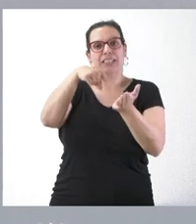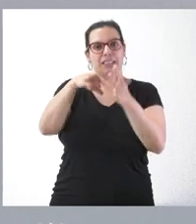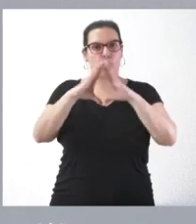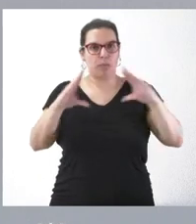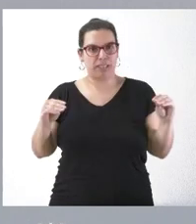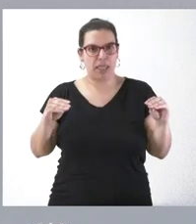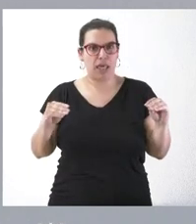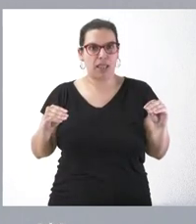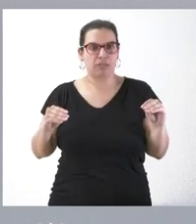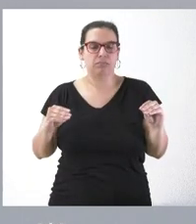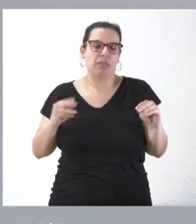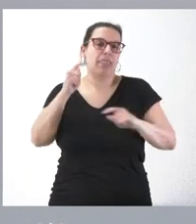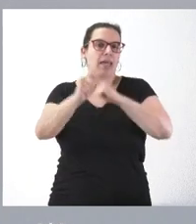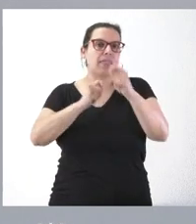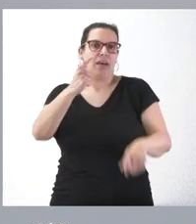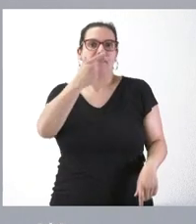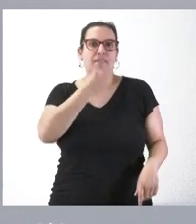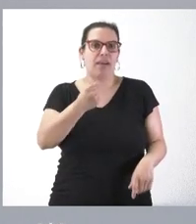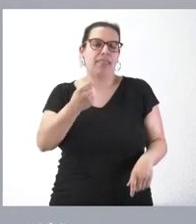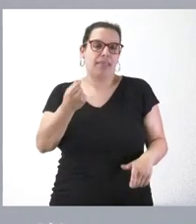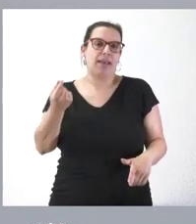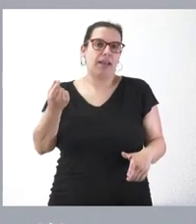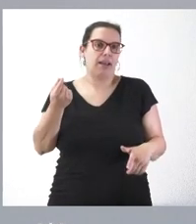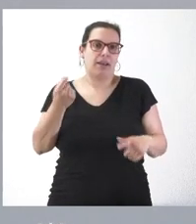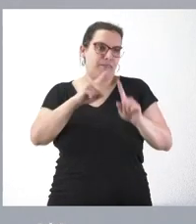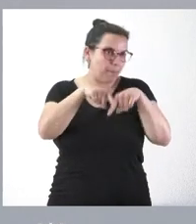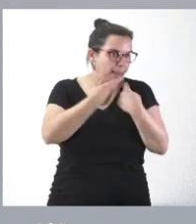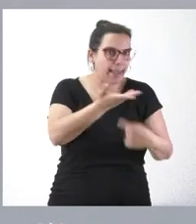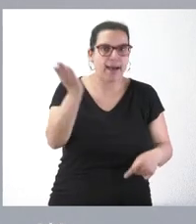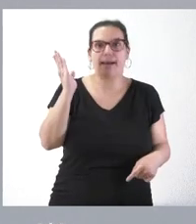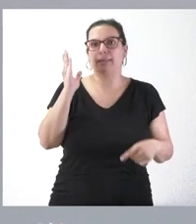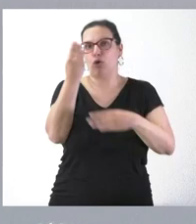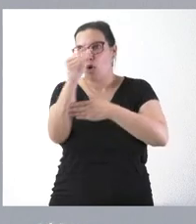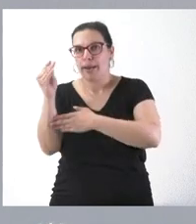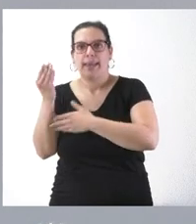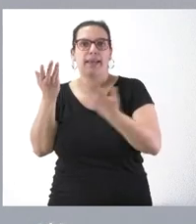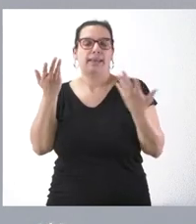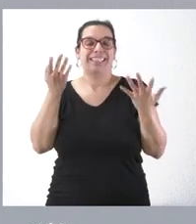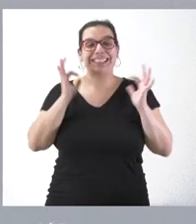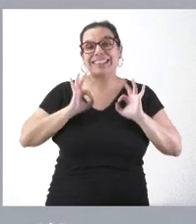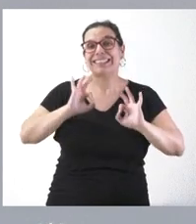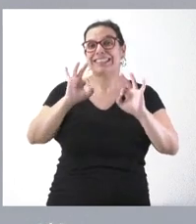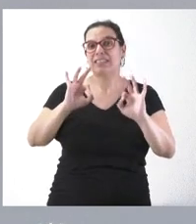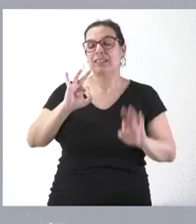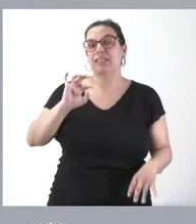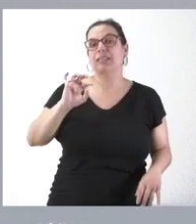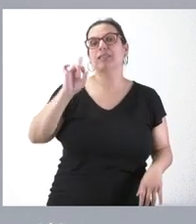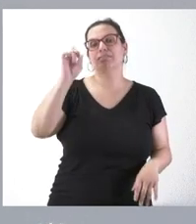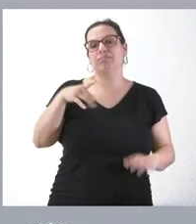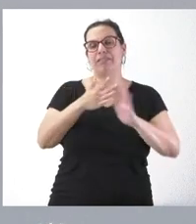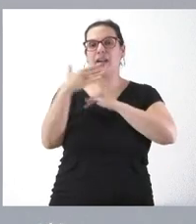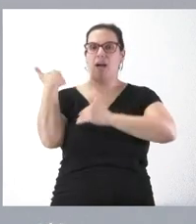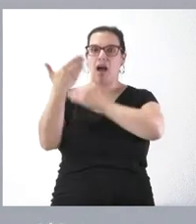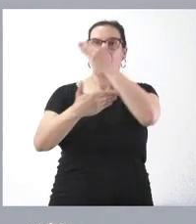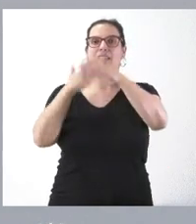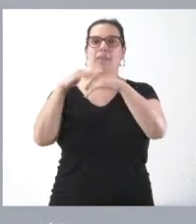facilita mucho la vida a familias, a jóvenes, pero muy especialmente es un avance en la